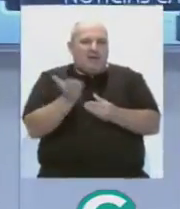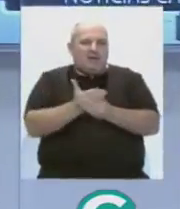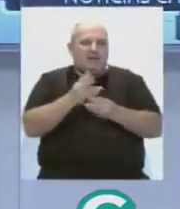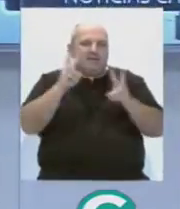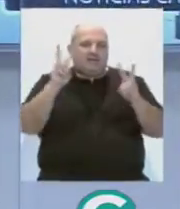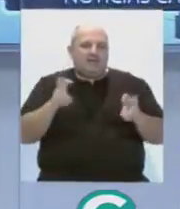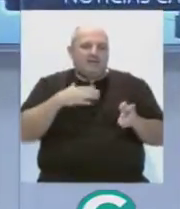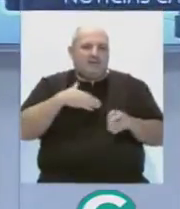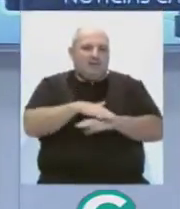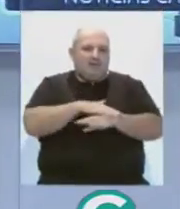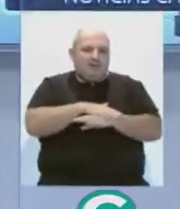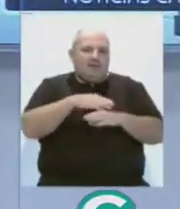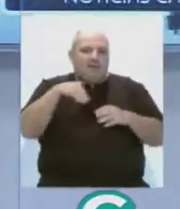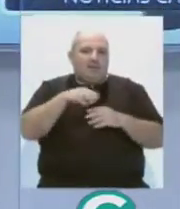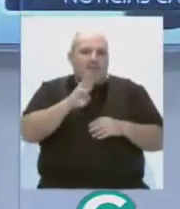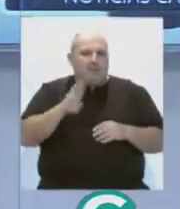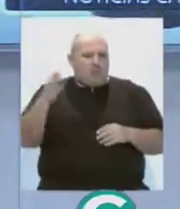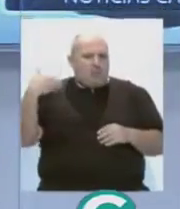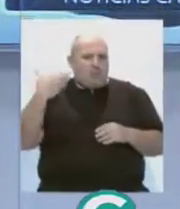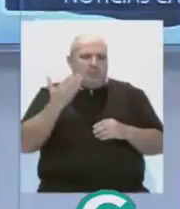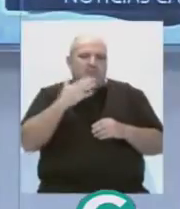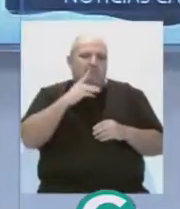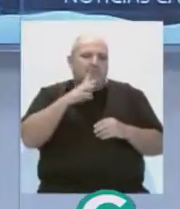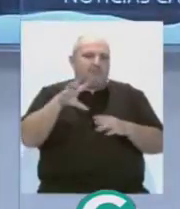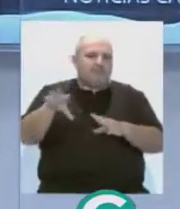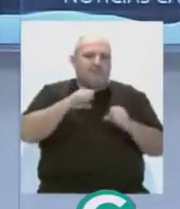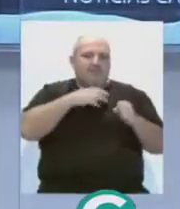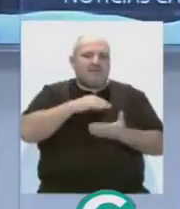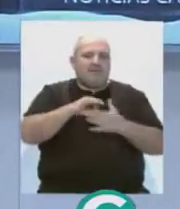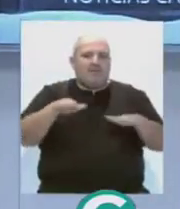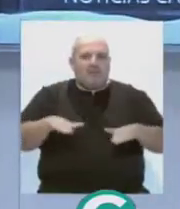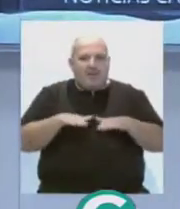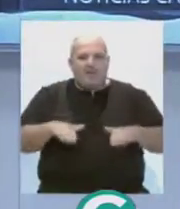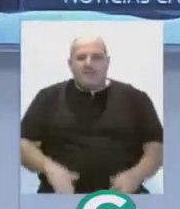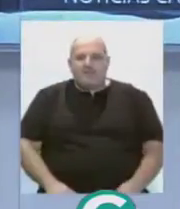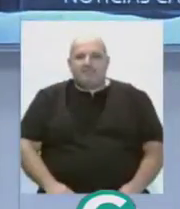recurso de la Administración del Partido Popular contra el rescate de los servicios de playa.